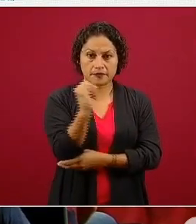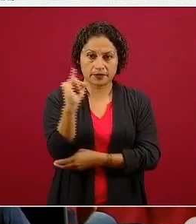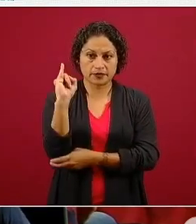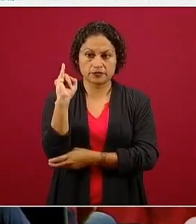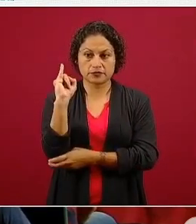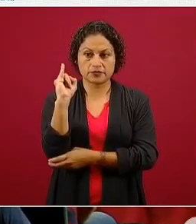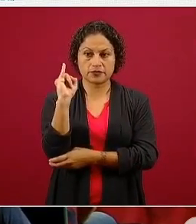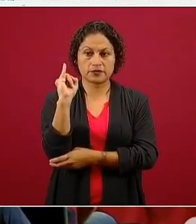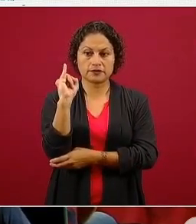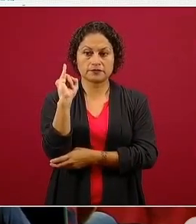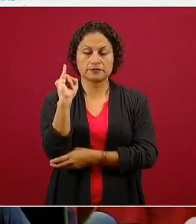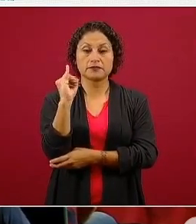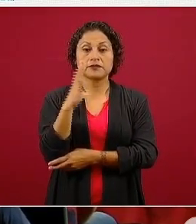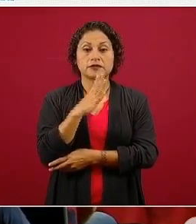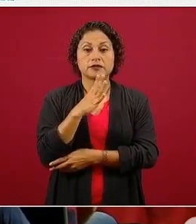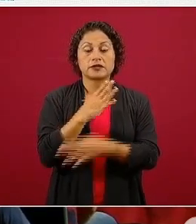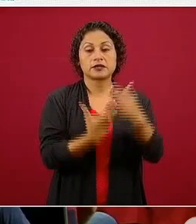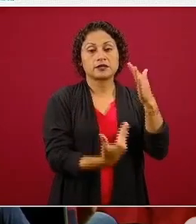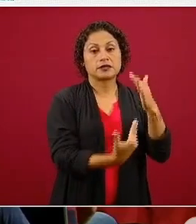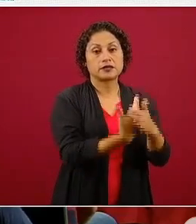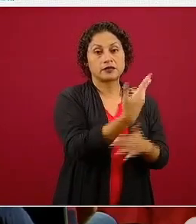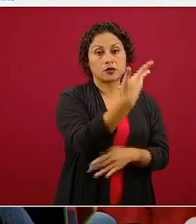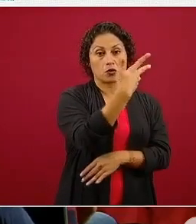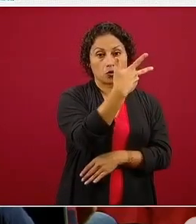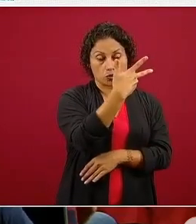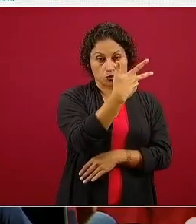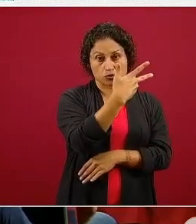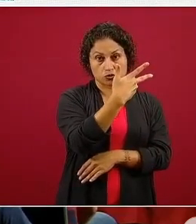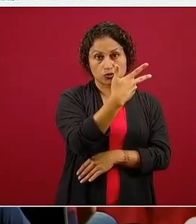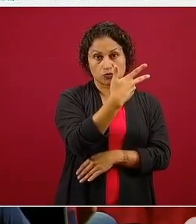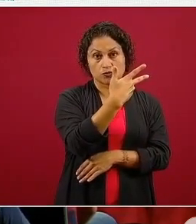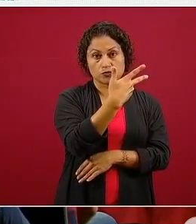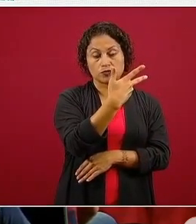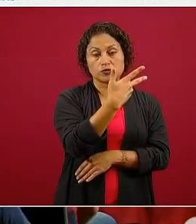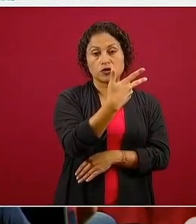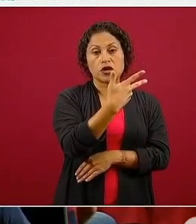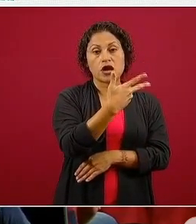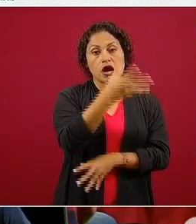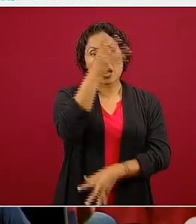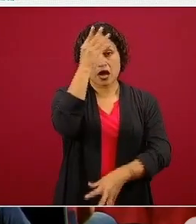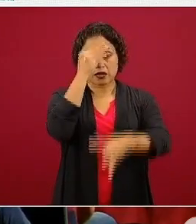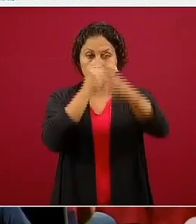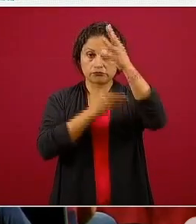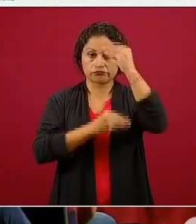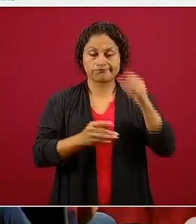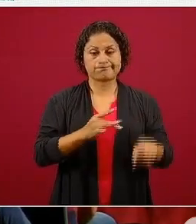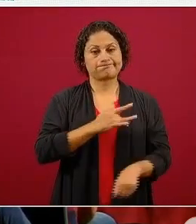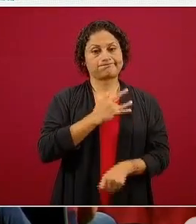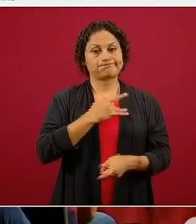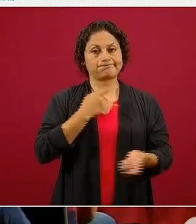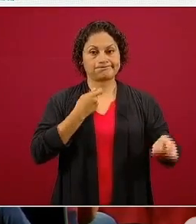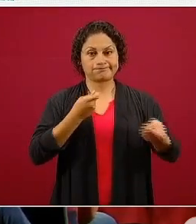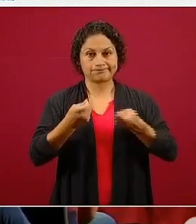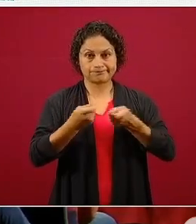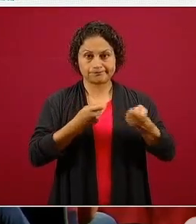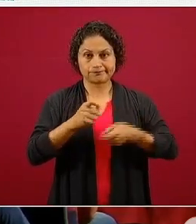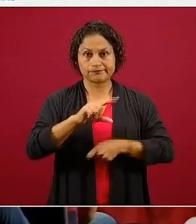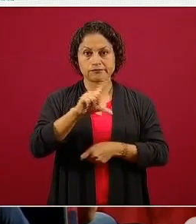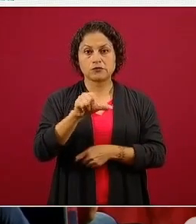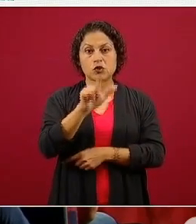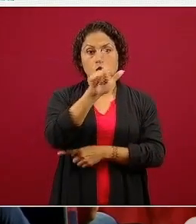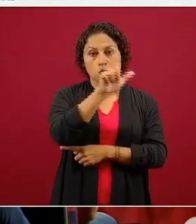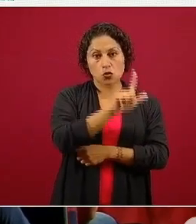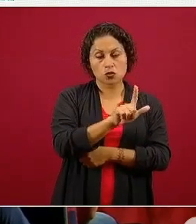ocho de la mañana, con educación socioemocional, el lunes, el martes,